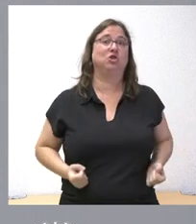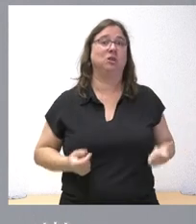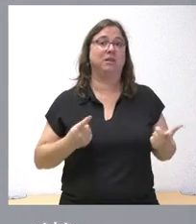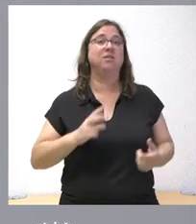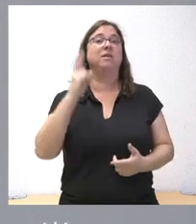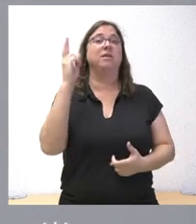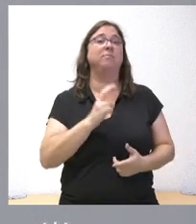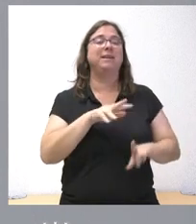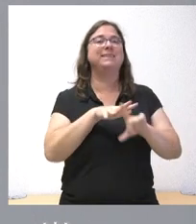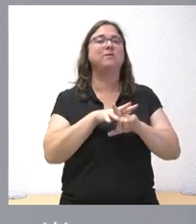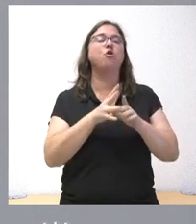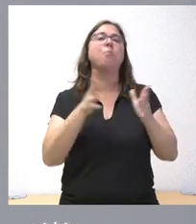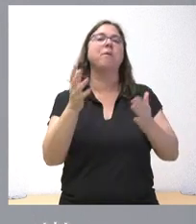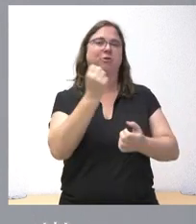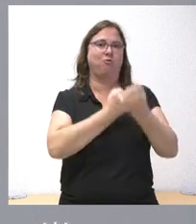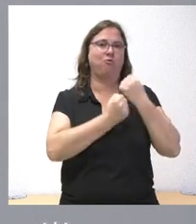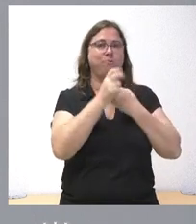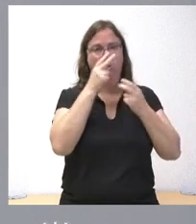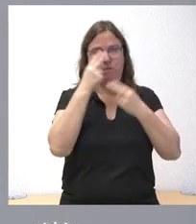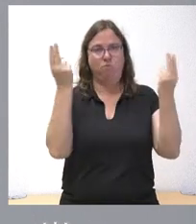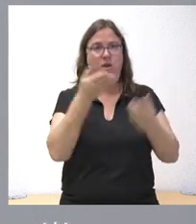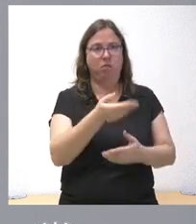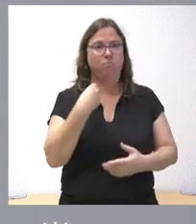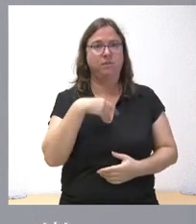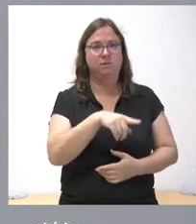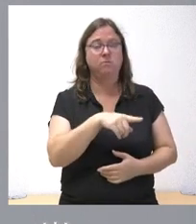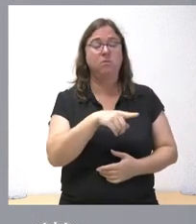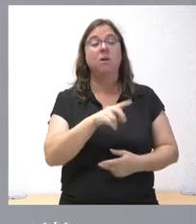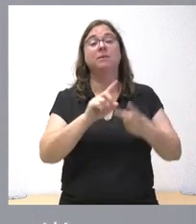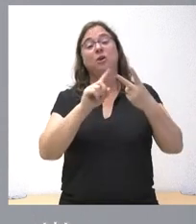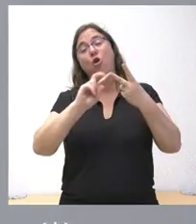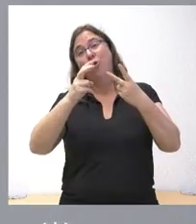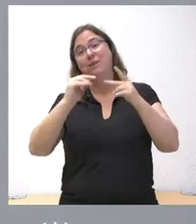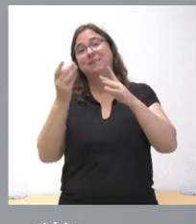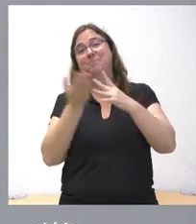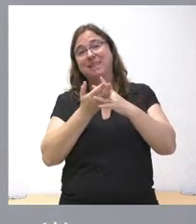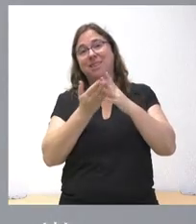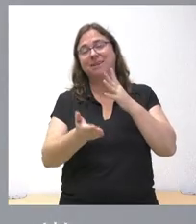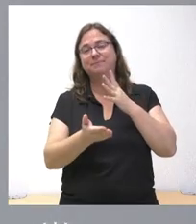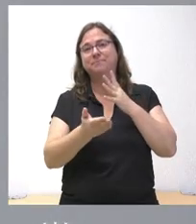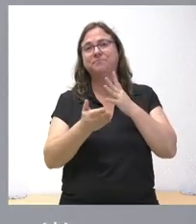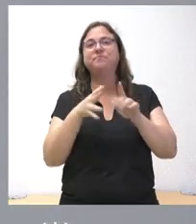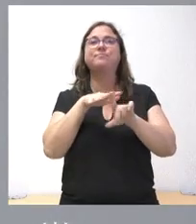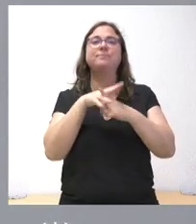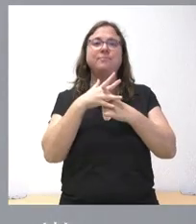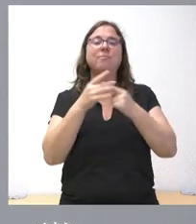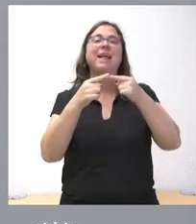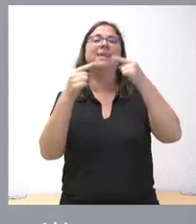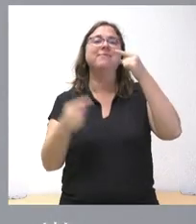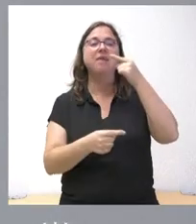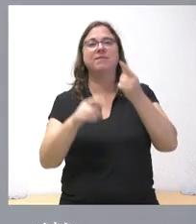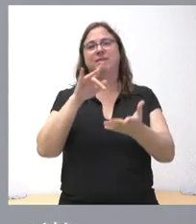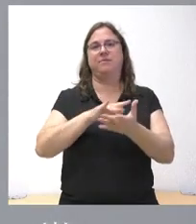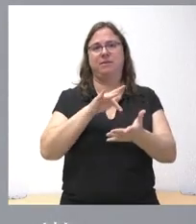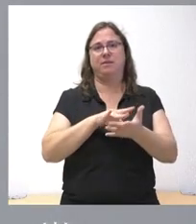el escenario macroeconómico, que es el que ahora hacemos público. Y de la otra mitad pues damos información sobre el escenario de déficit y deuda. Quizá